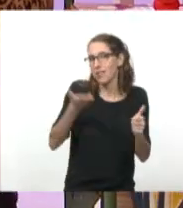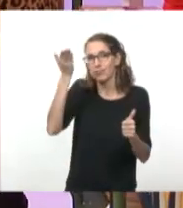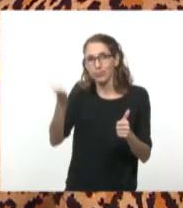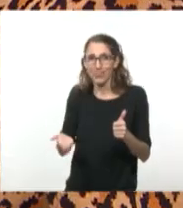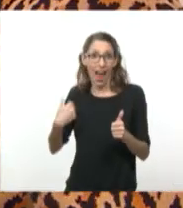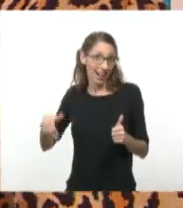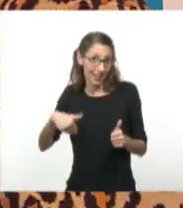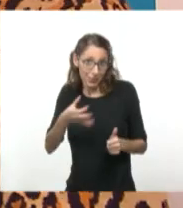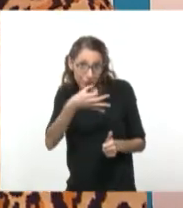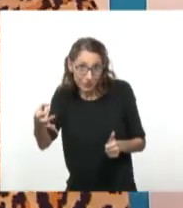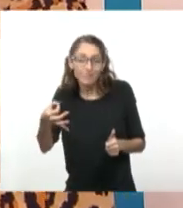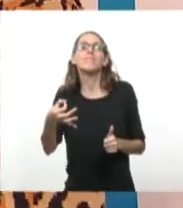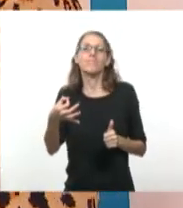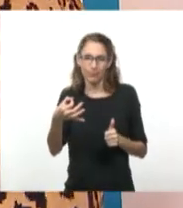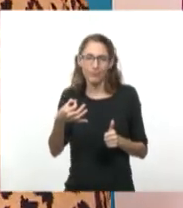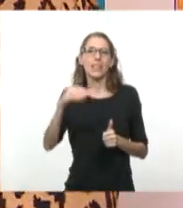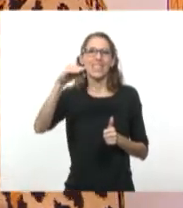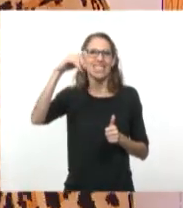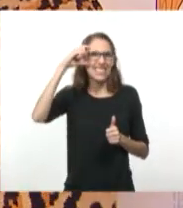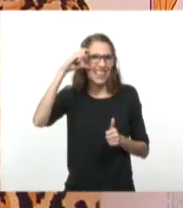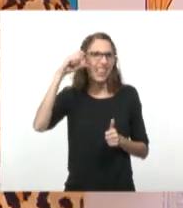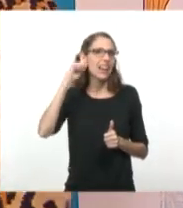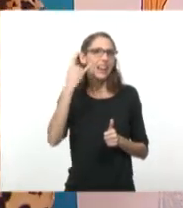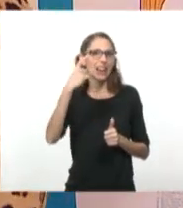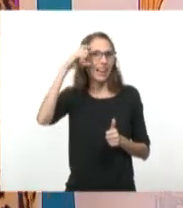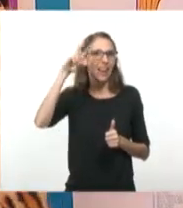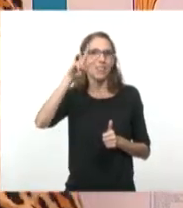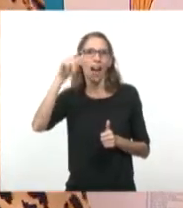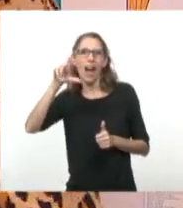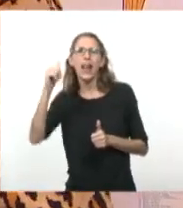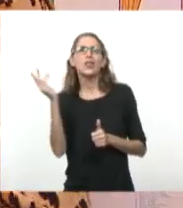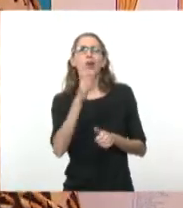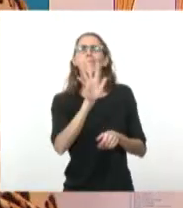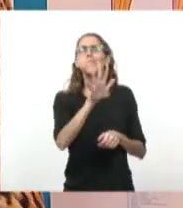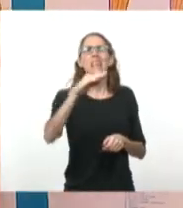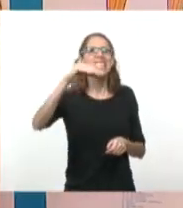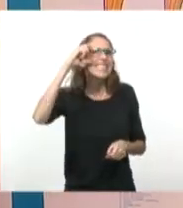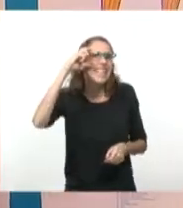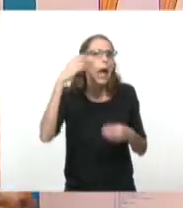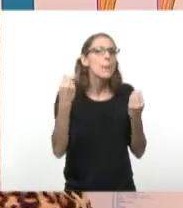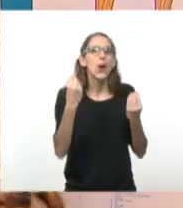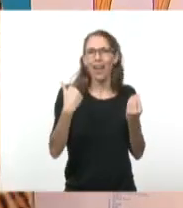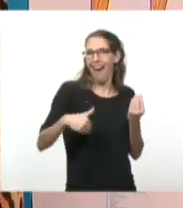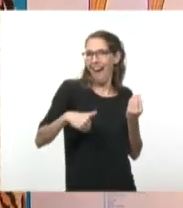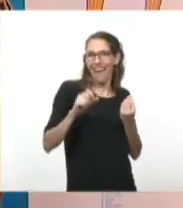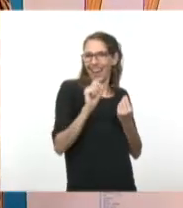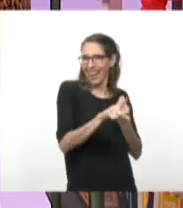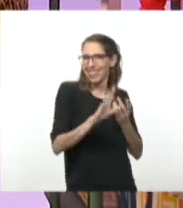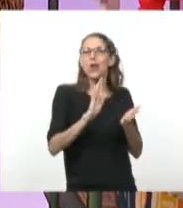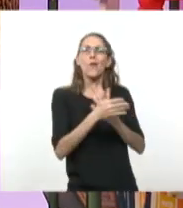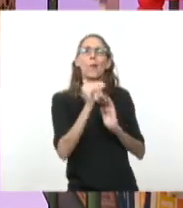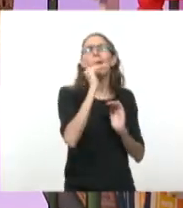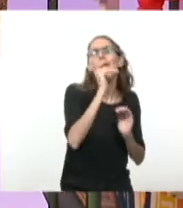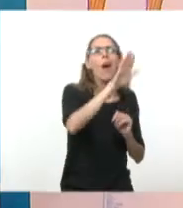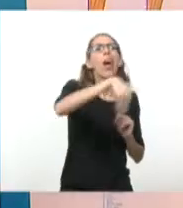argentino, Ernesto Che Guevara. Che Guevara, digo, Che le decían porque es argentino y nosotros tenemos como en nuestra... El modismo. El